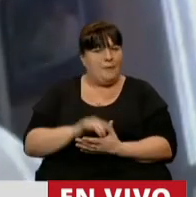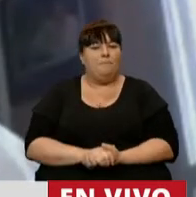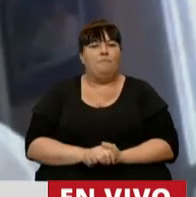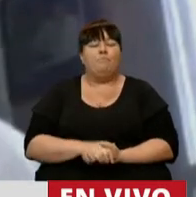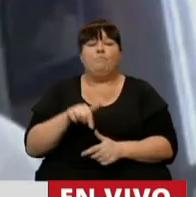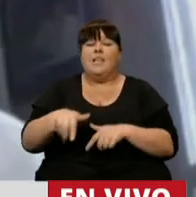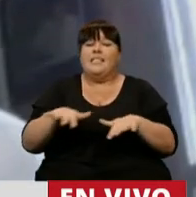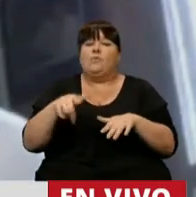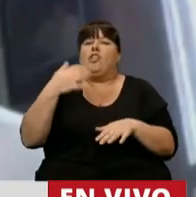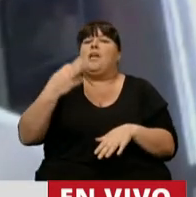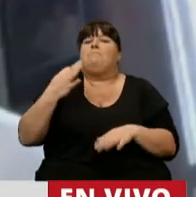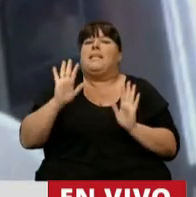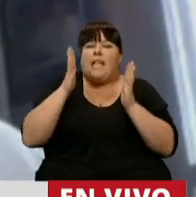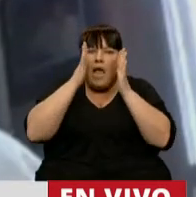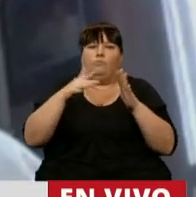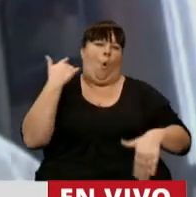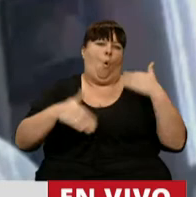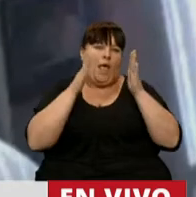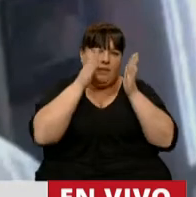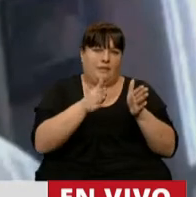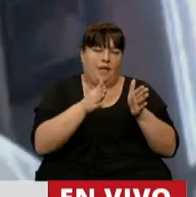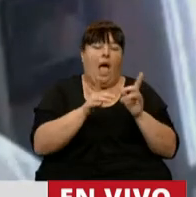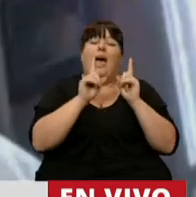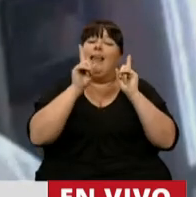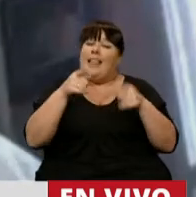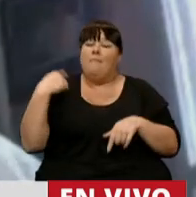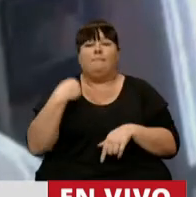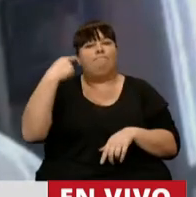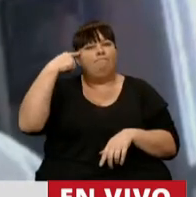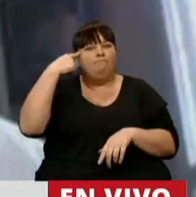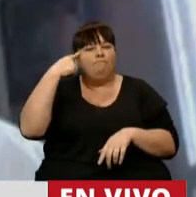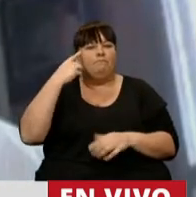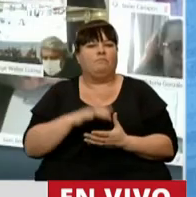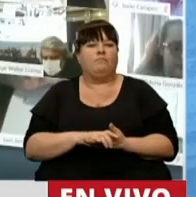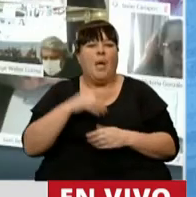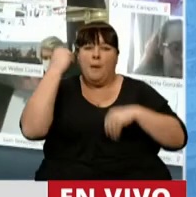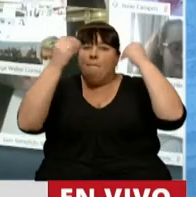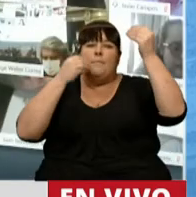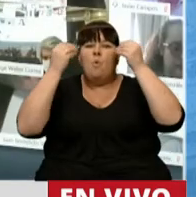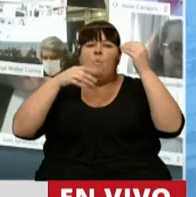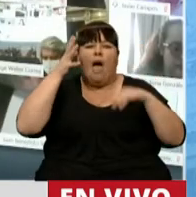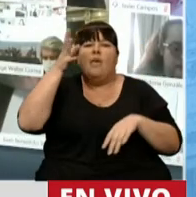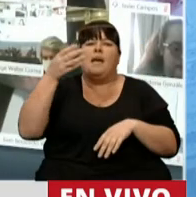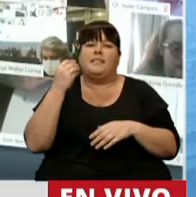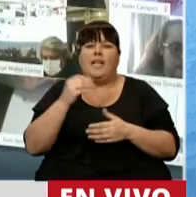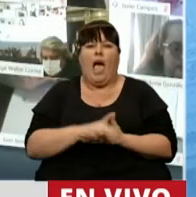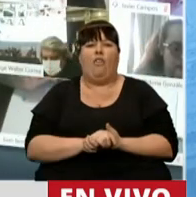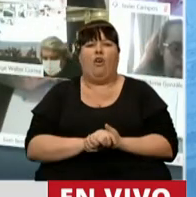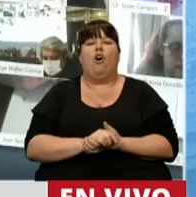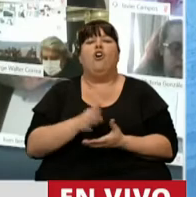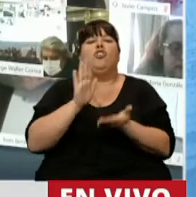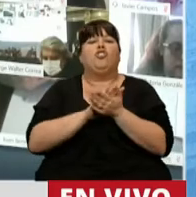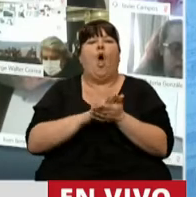y en estas situaciones especiales hay que atender a la urgencia. Pero también pensamos que nos preocupa sobremanera que la agenda